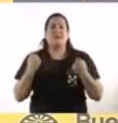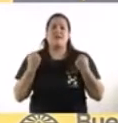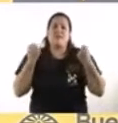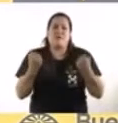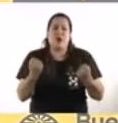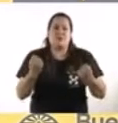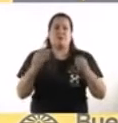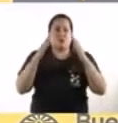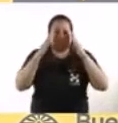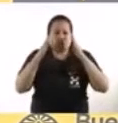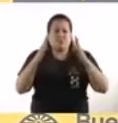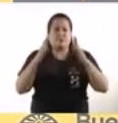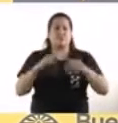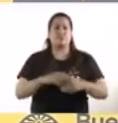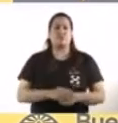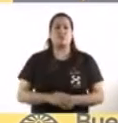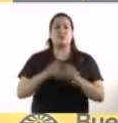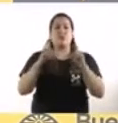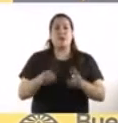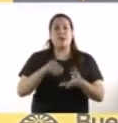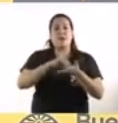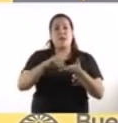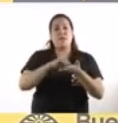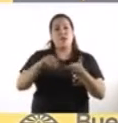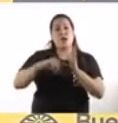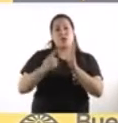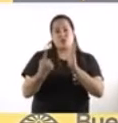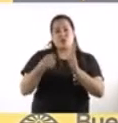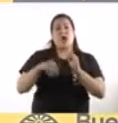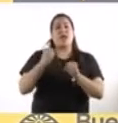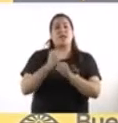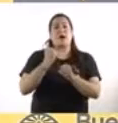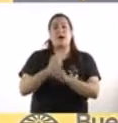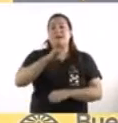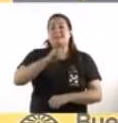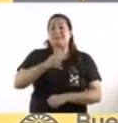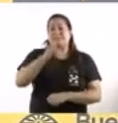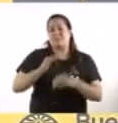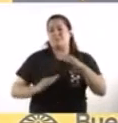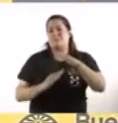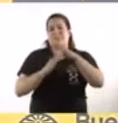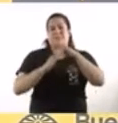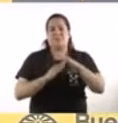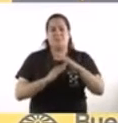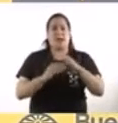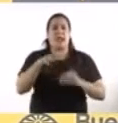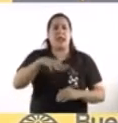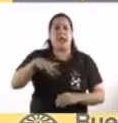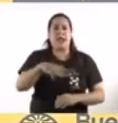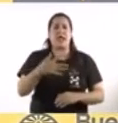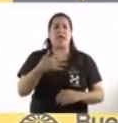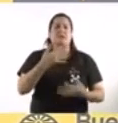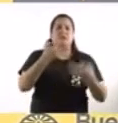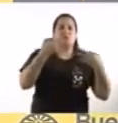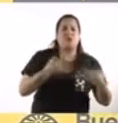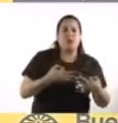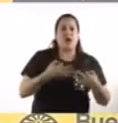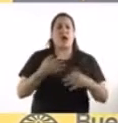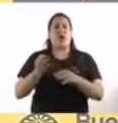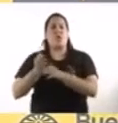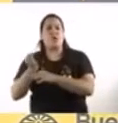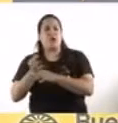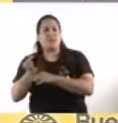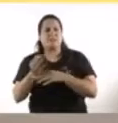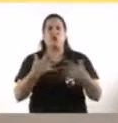Agradecerles también a todos los trabajadores de la ciudad que cumplen tareas esenciales, en la seguridad, en la educación, ya mencioné la salud,